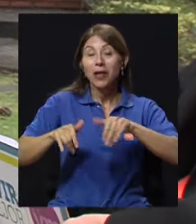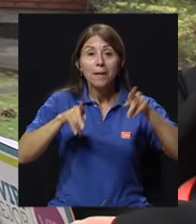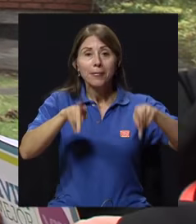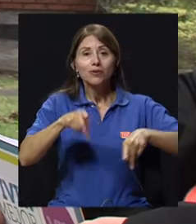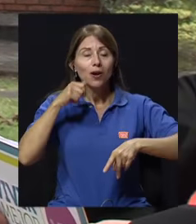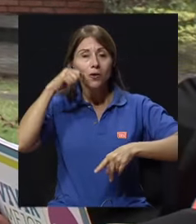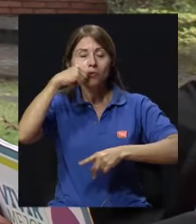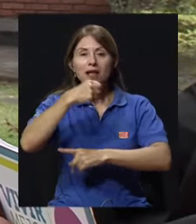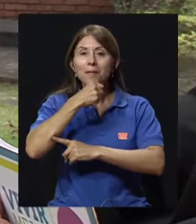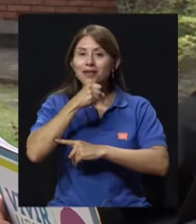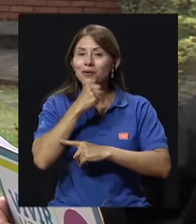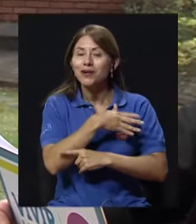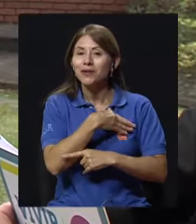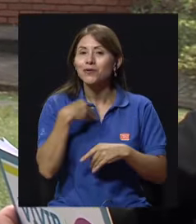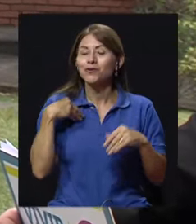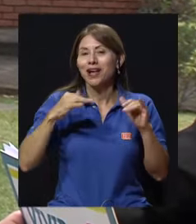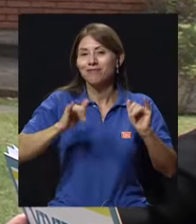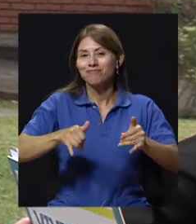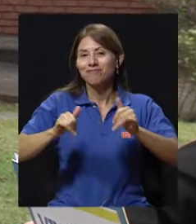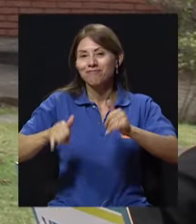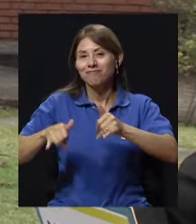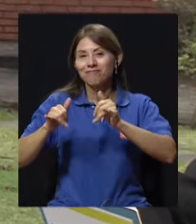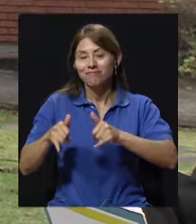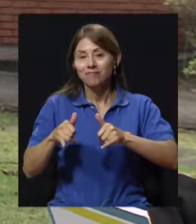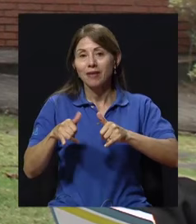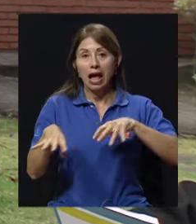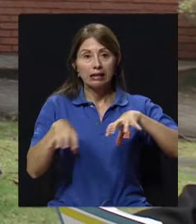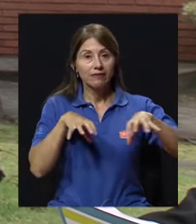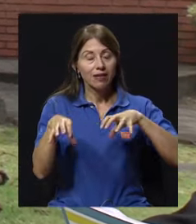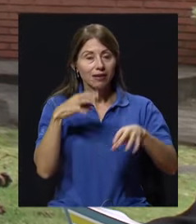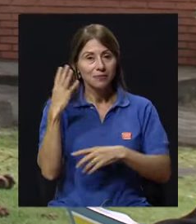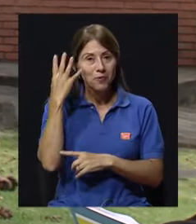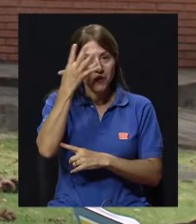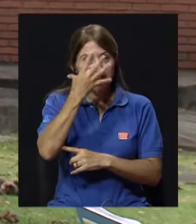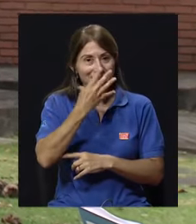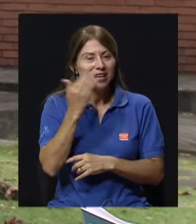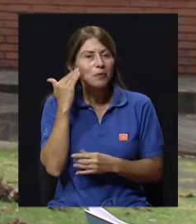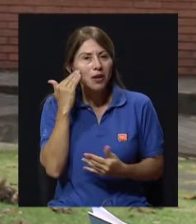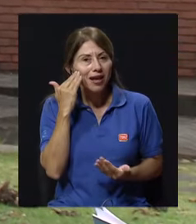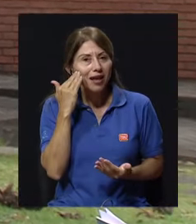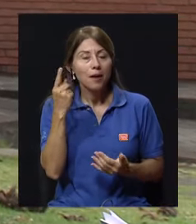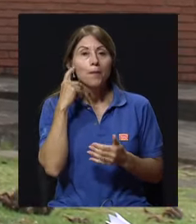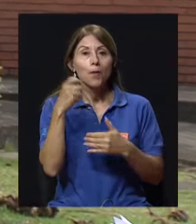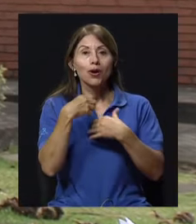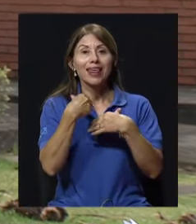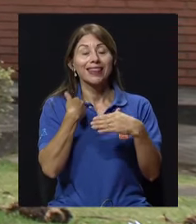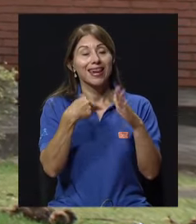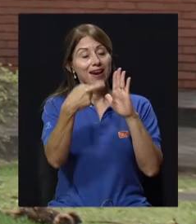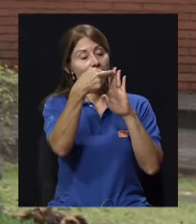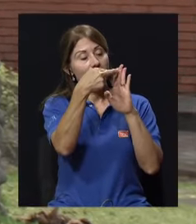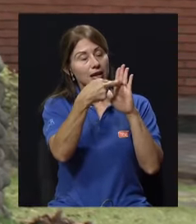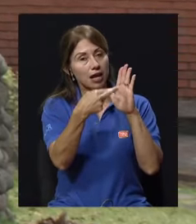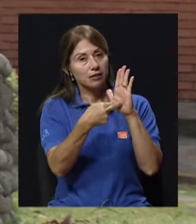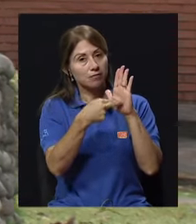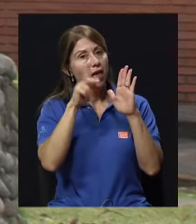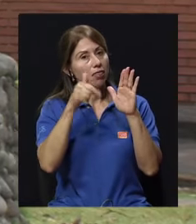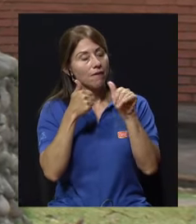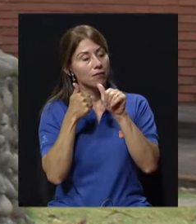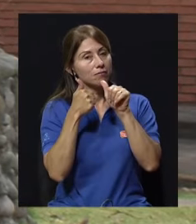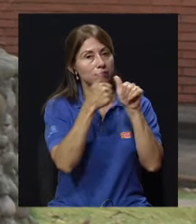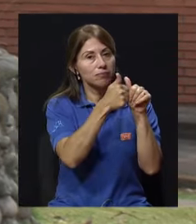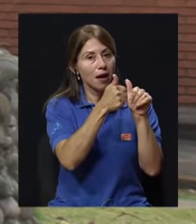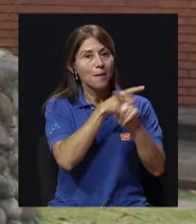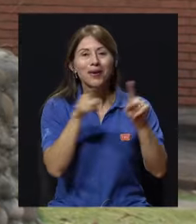y es una de las actividades que es bonita hacerlas, ¿verdad? Porque se siguen reglas, pero también se